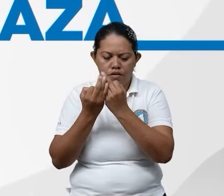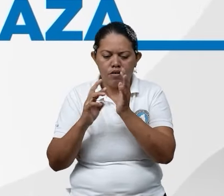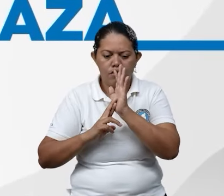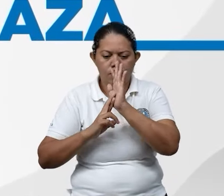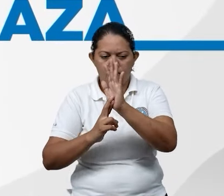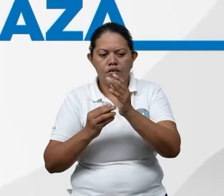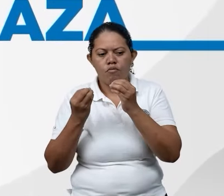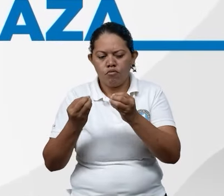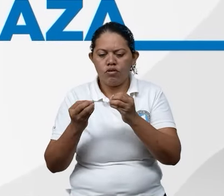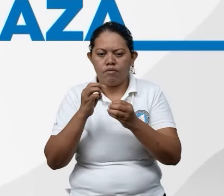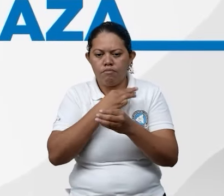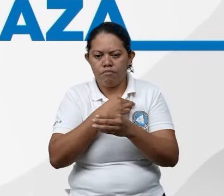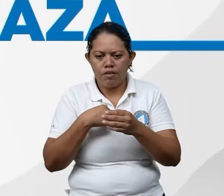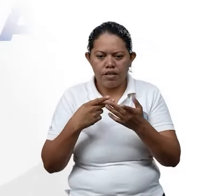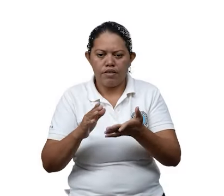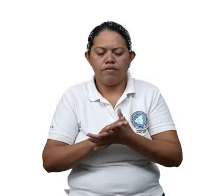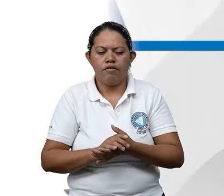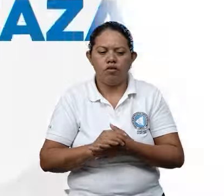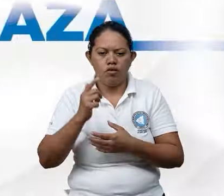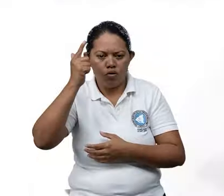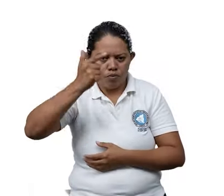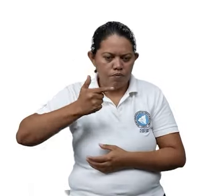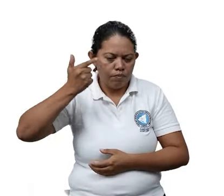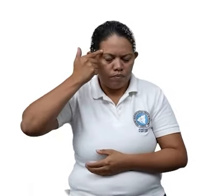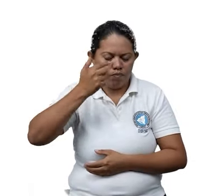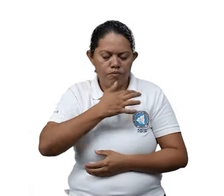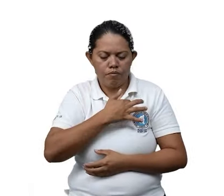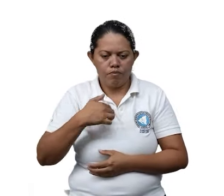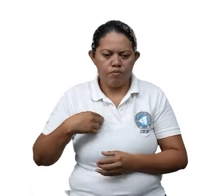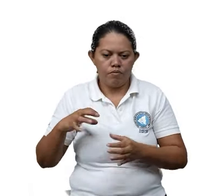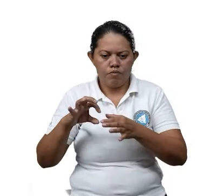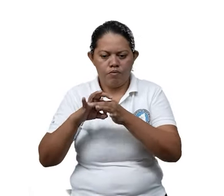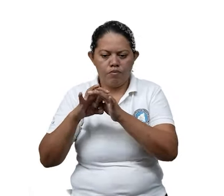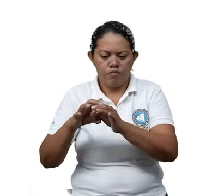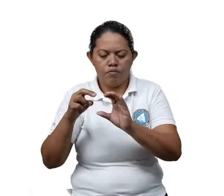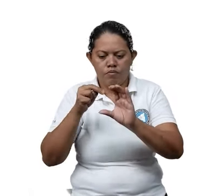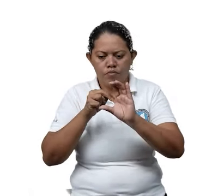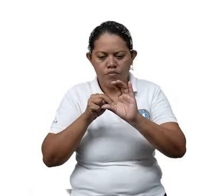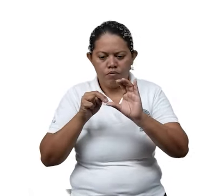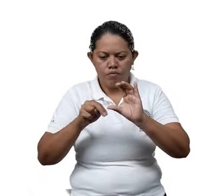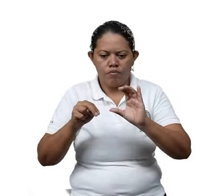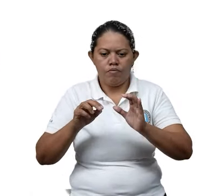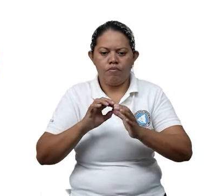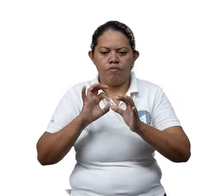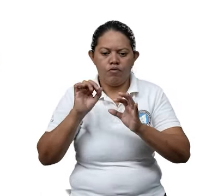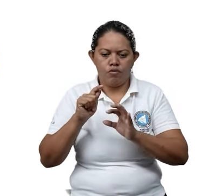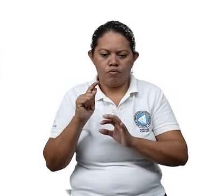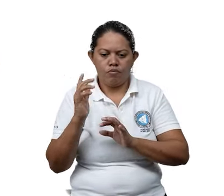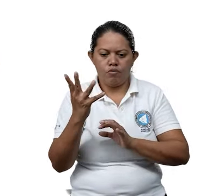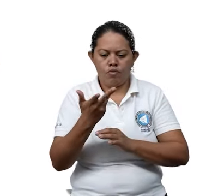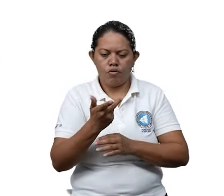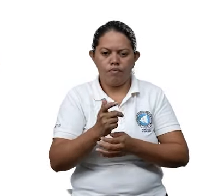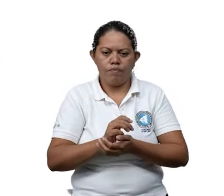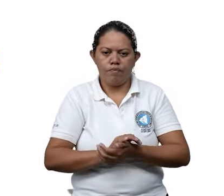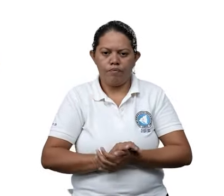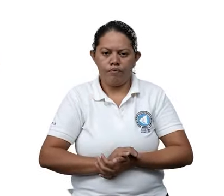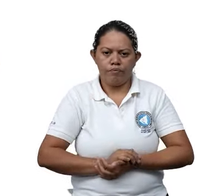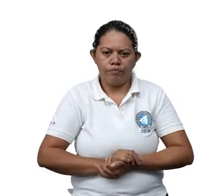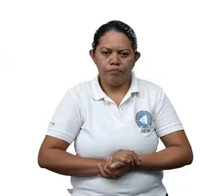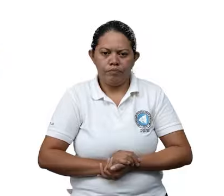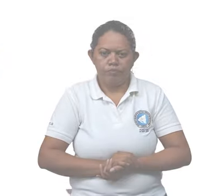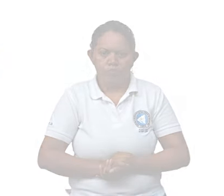respuesta ante multiamenazas. Gobierno de Reconciliación y Unidad Nacional SINAPRED somos todos.